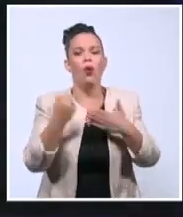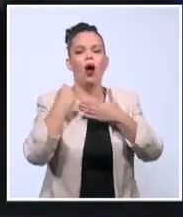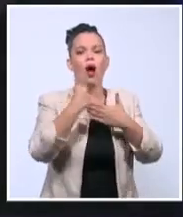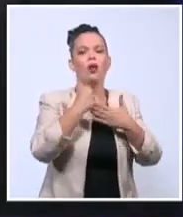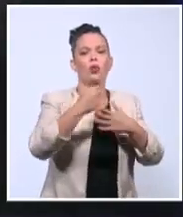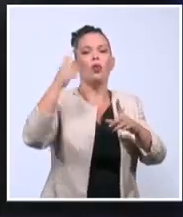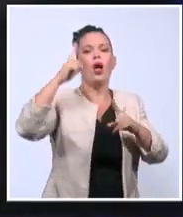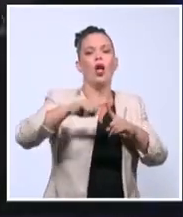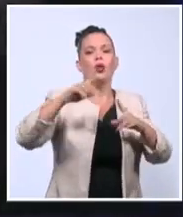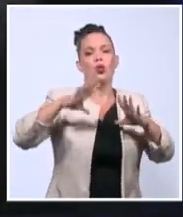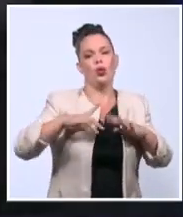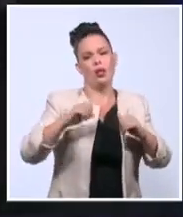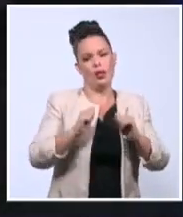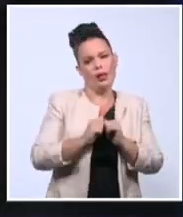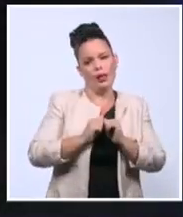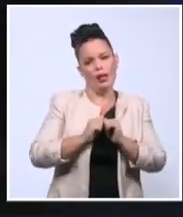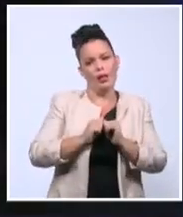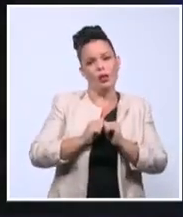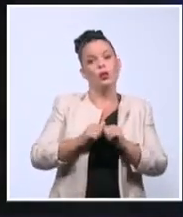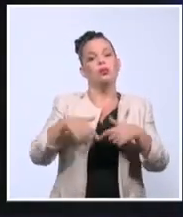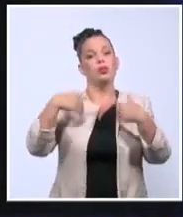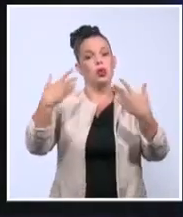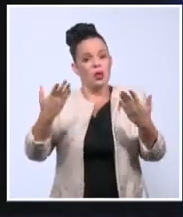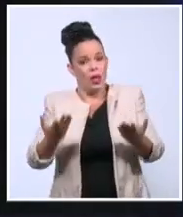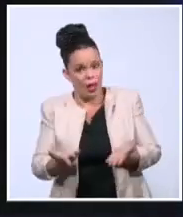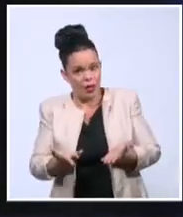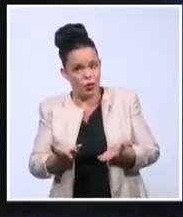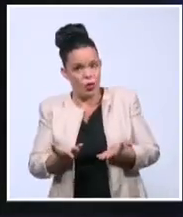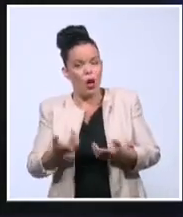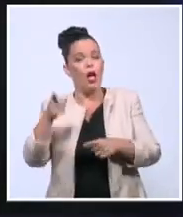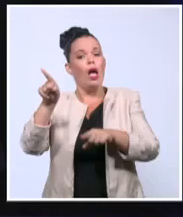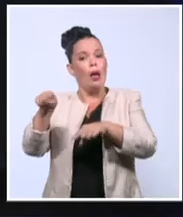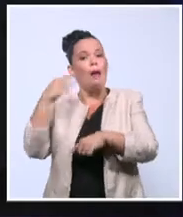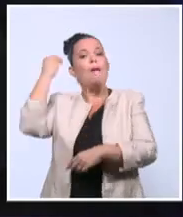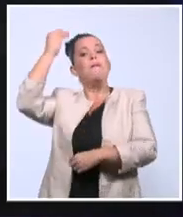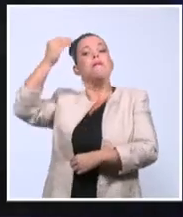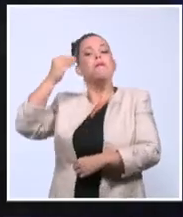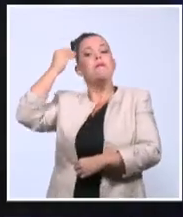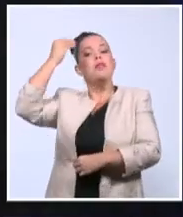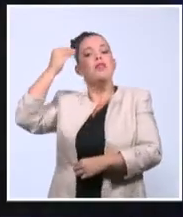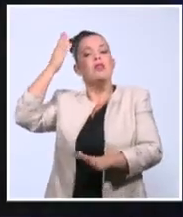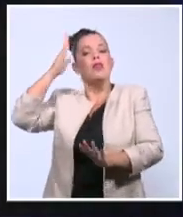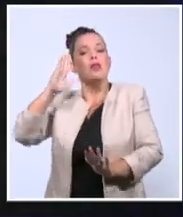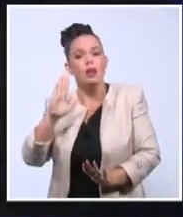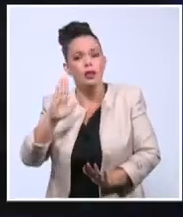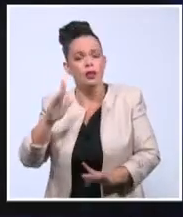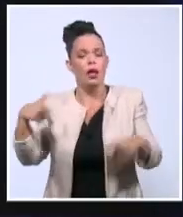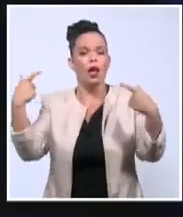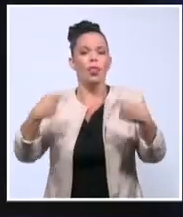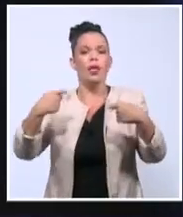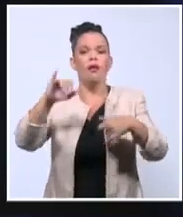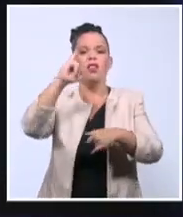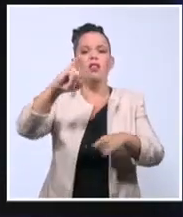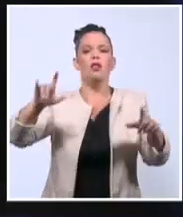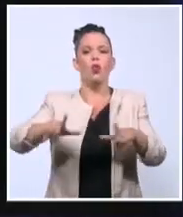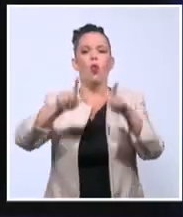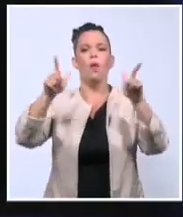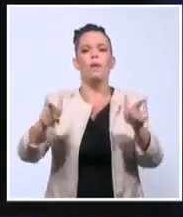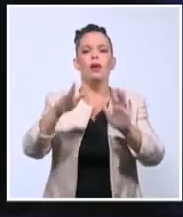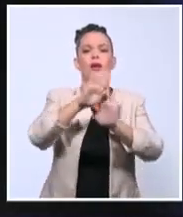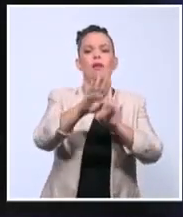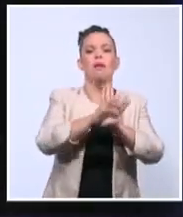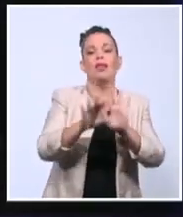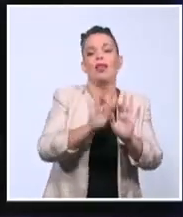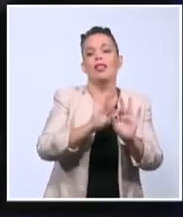repetidamente las medidas sanitarias que le impusieron, por dos multas le impusieron, porque incumplió las medidas sanitarias. Por cierto,